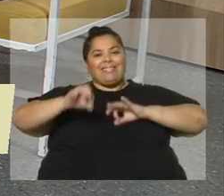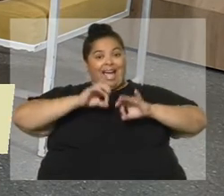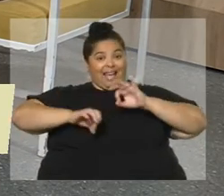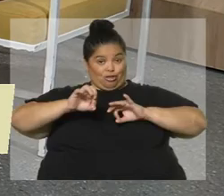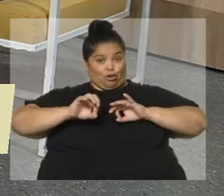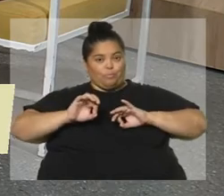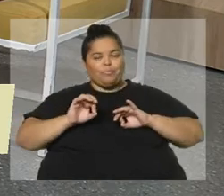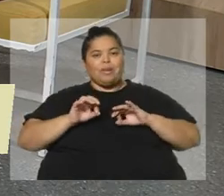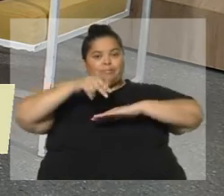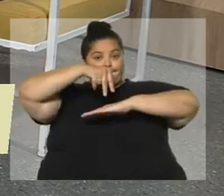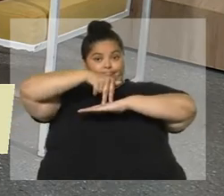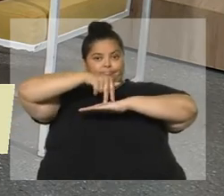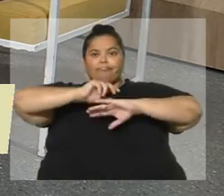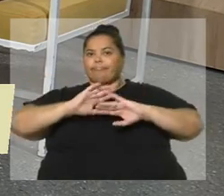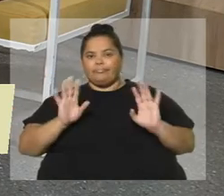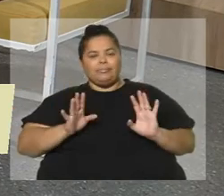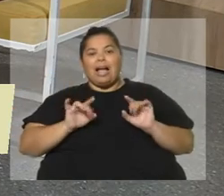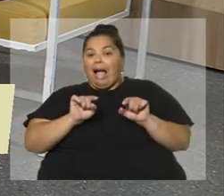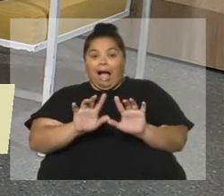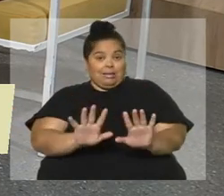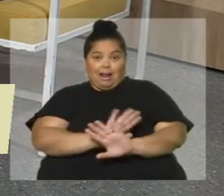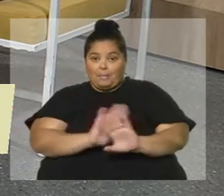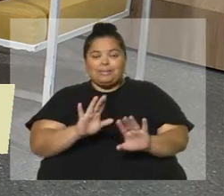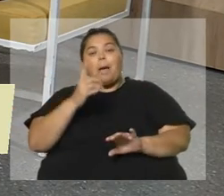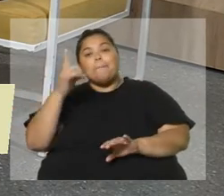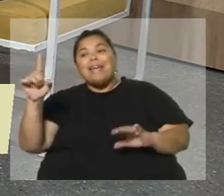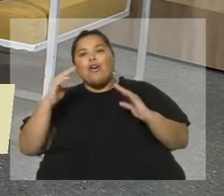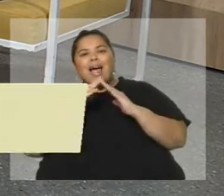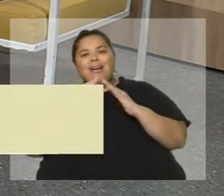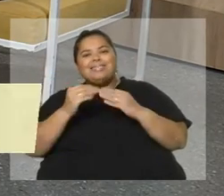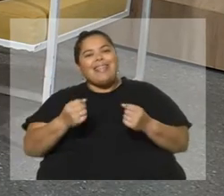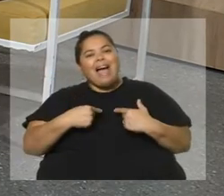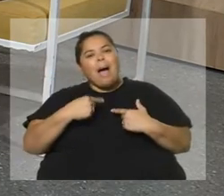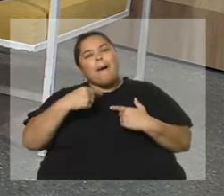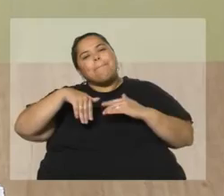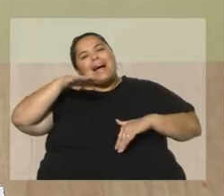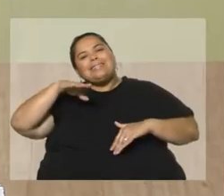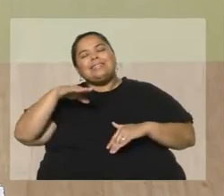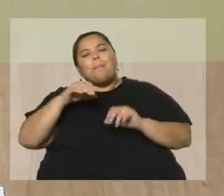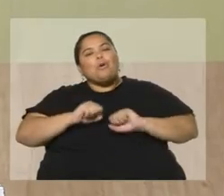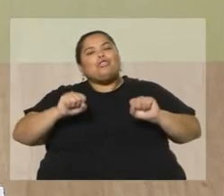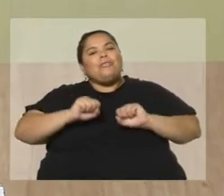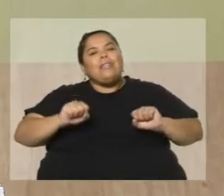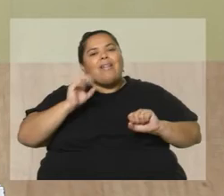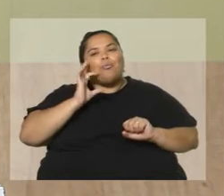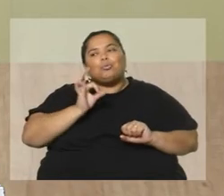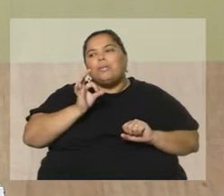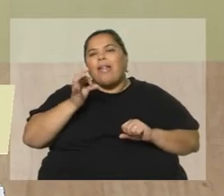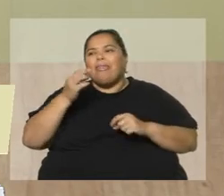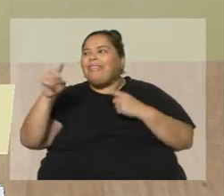de posibilidades diferentes. Y bueno, esta casa, que es una casona hermosa, enorme,